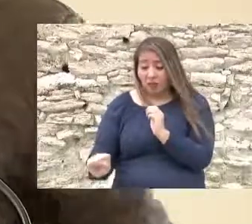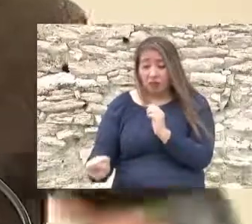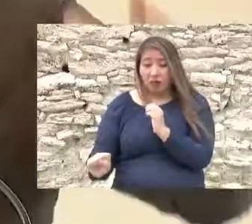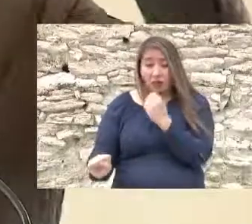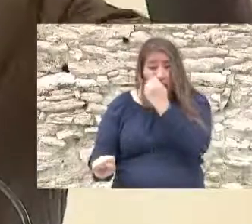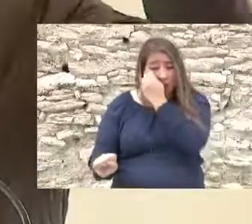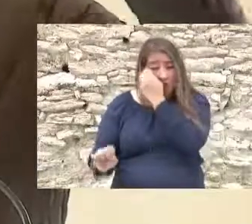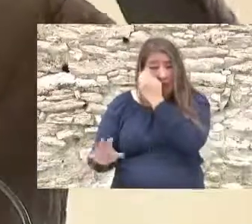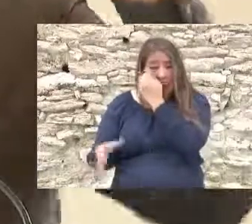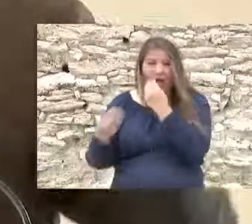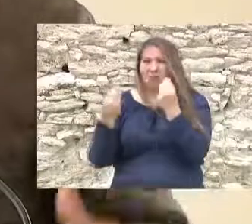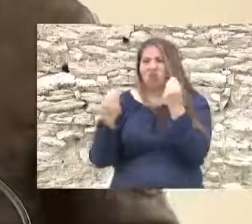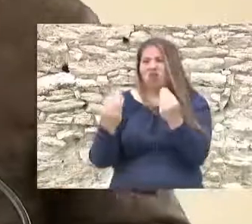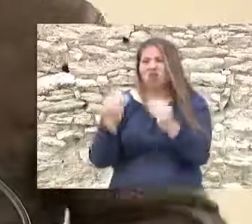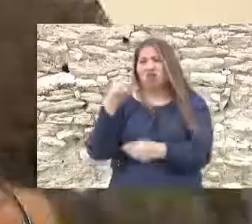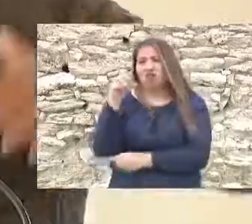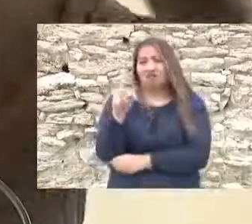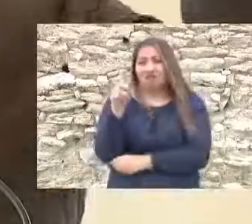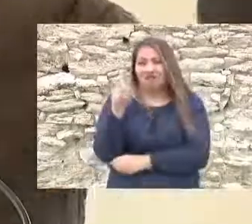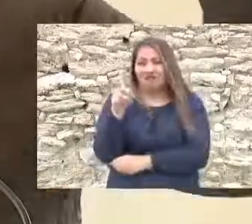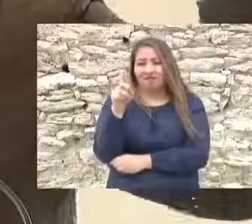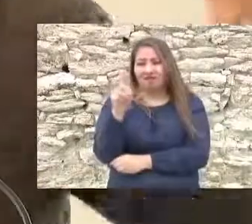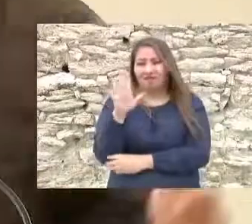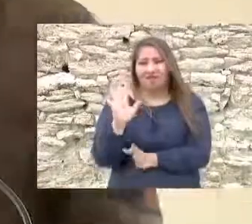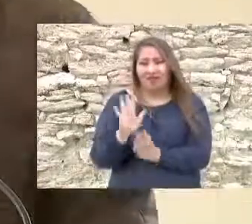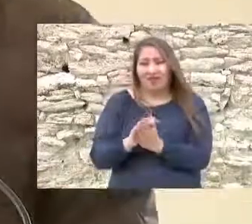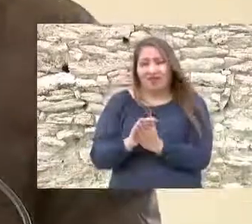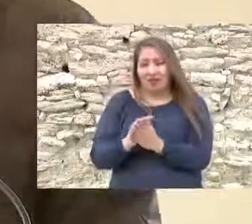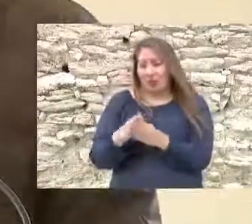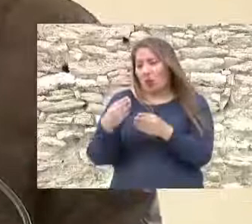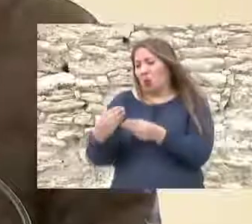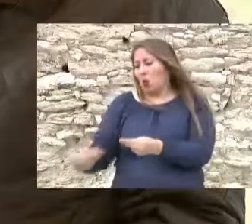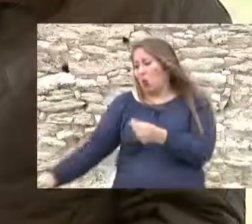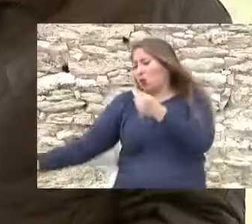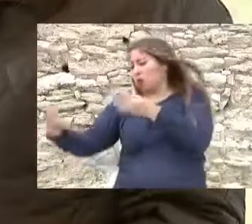que hay tanta agua que se parece de inundaciones